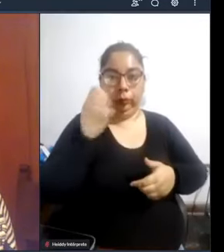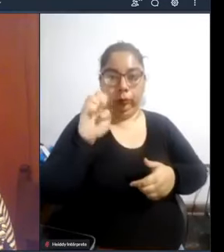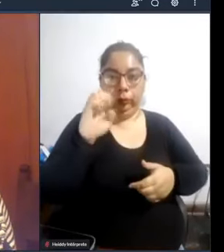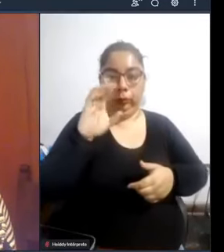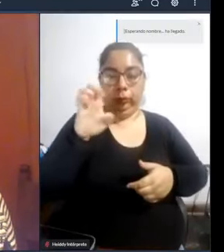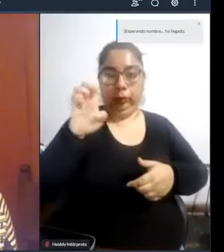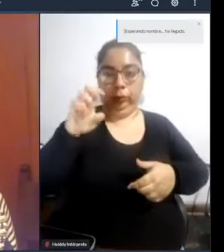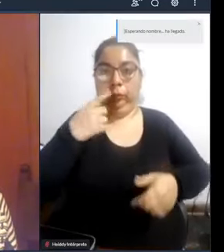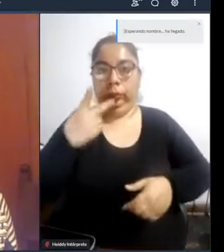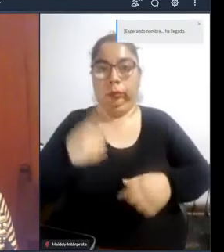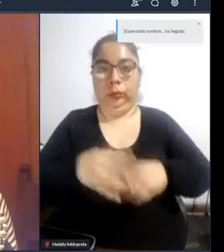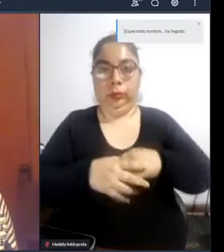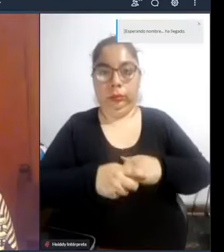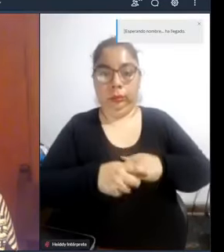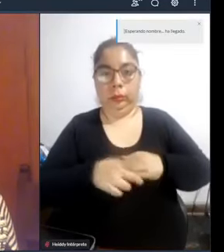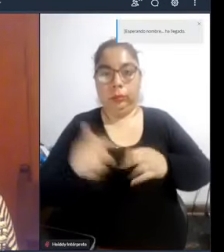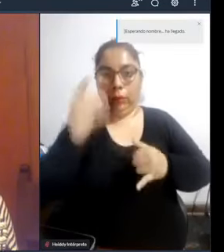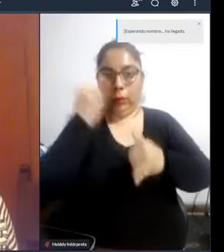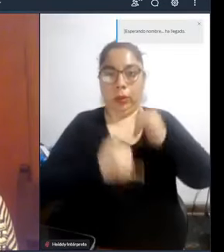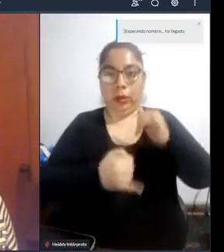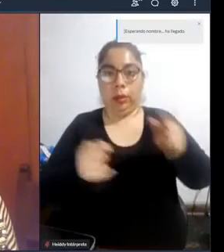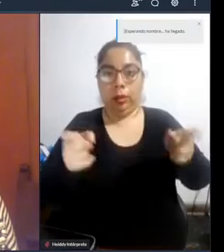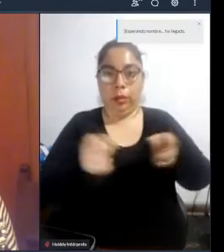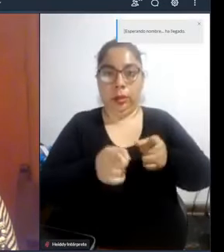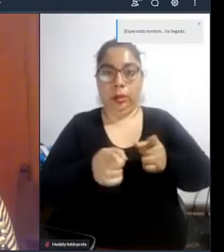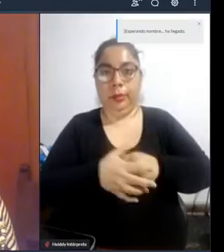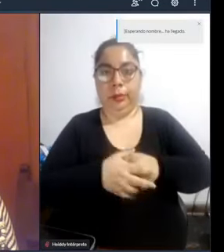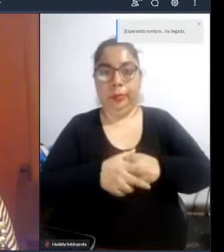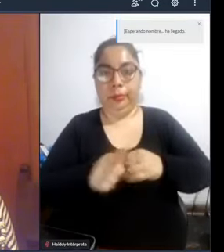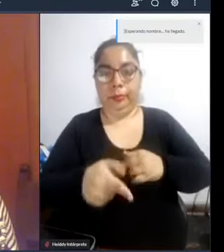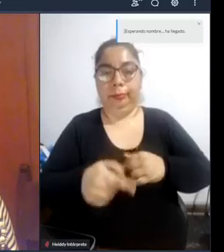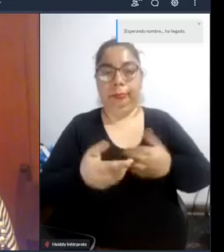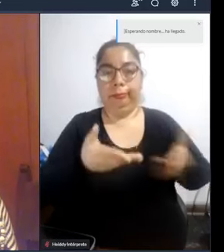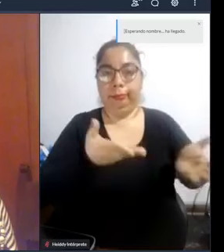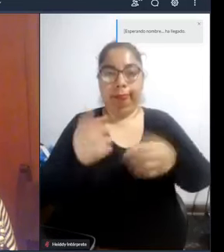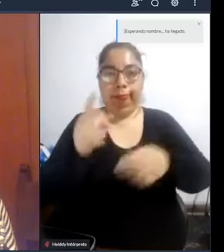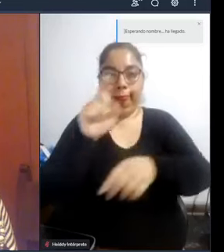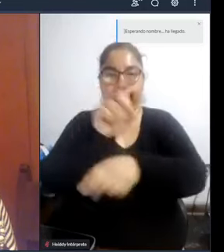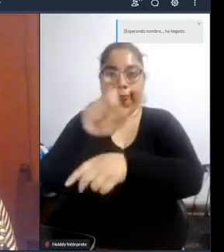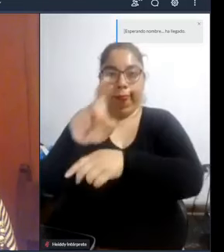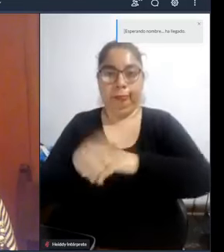minutos ya para la parte final de esta extraordinaria exposición